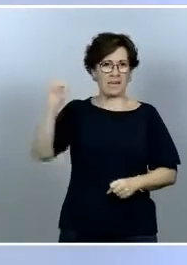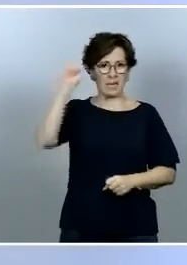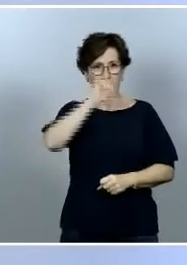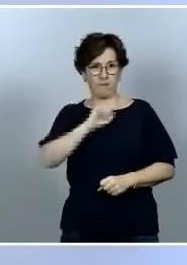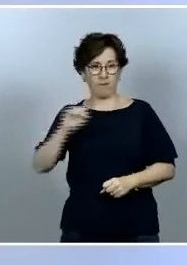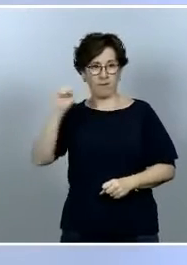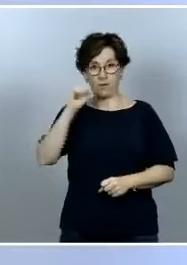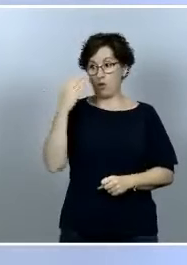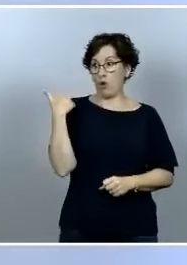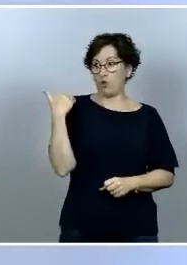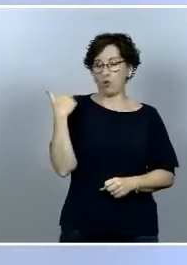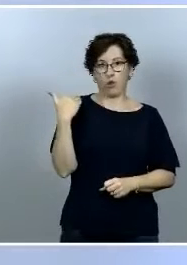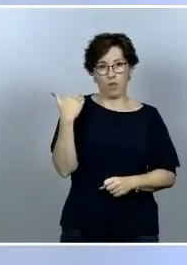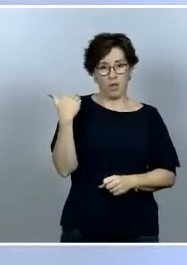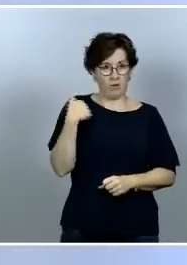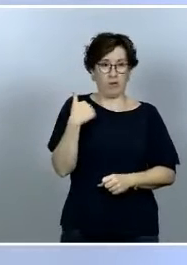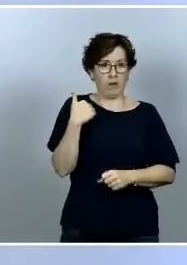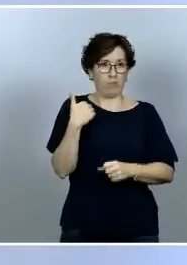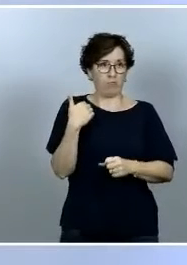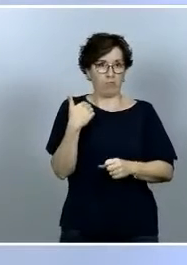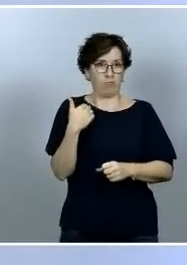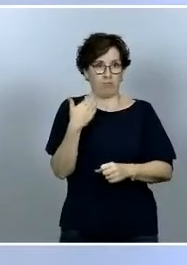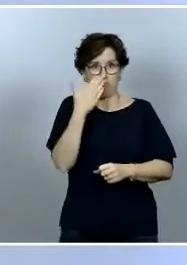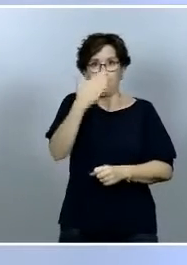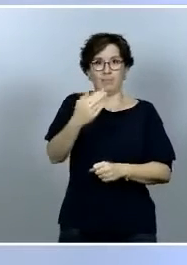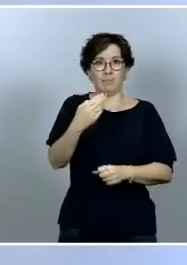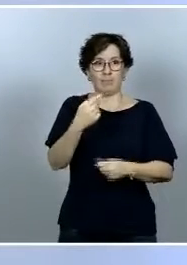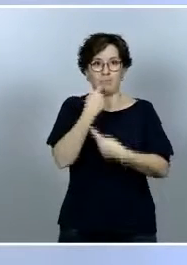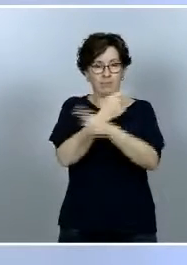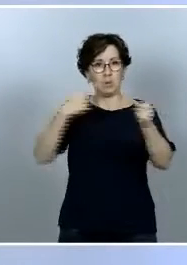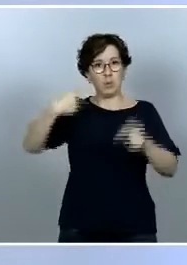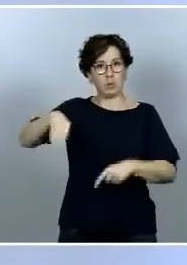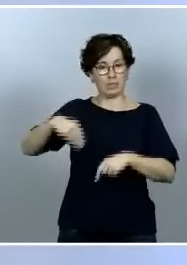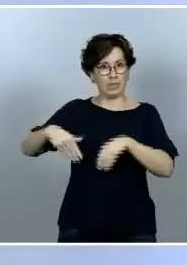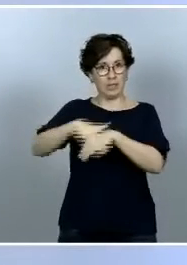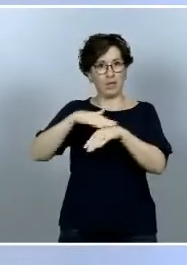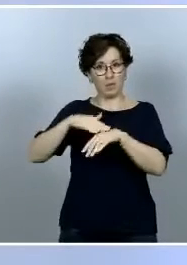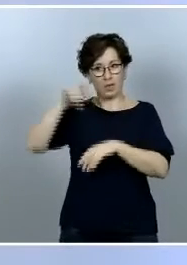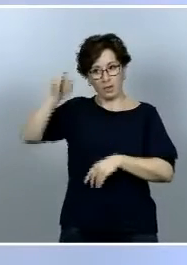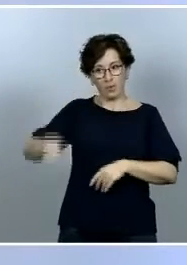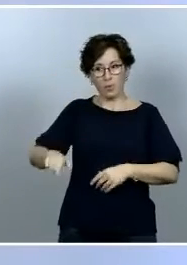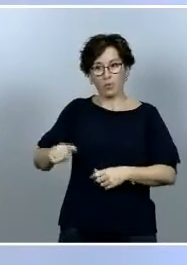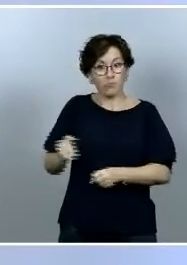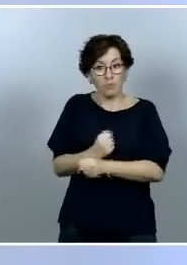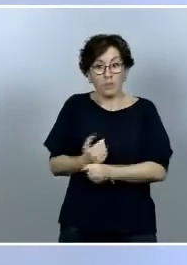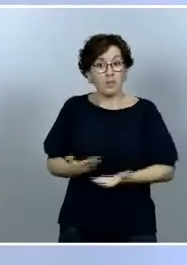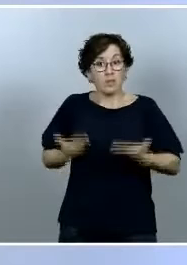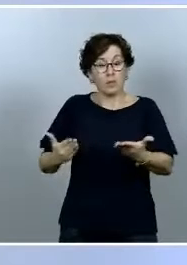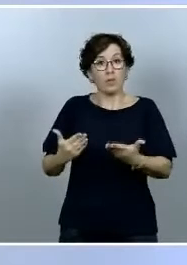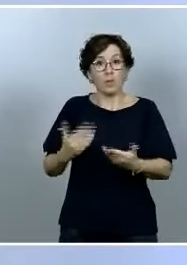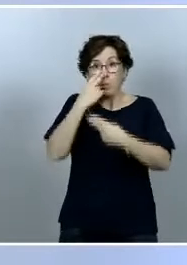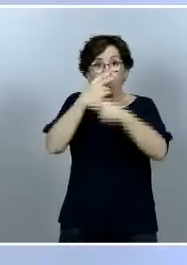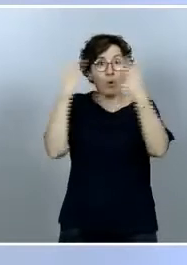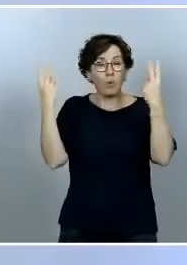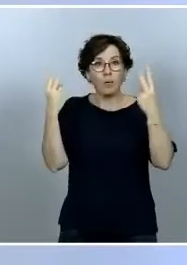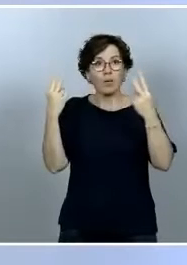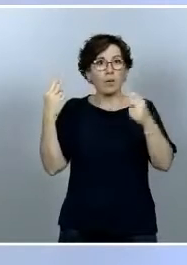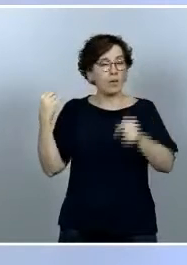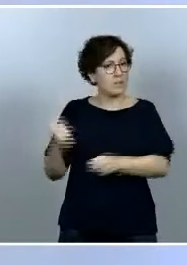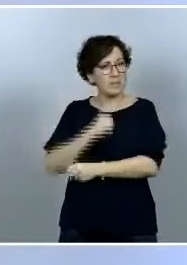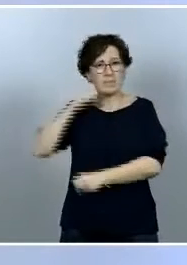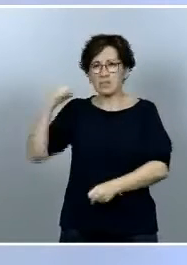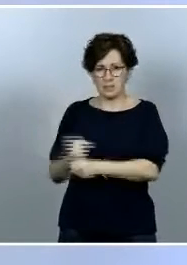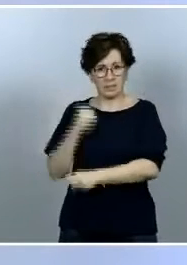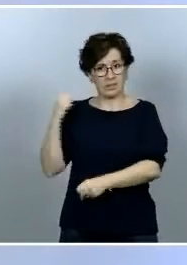día lo puso de relieve el presidente del gobierno un servidor público en fin que ha trabajado incansablemente estos días y